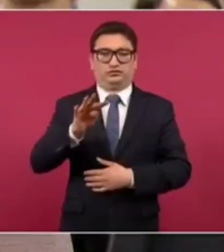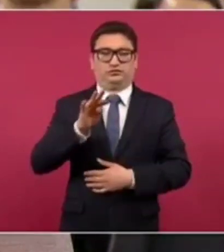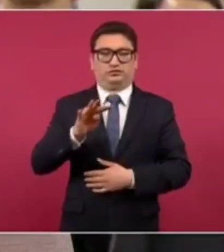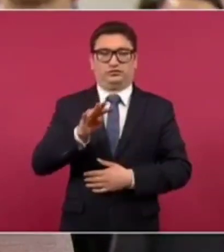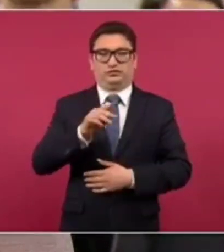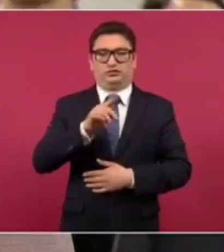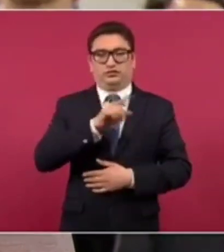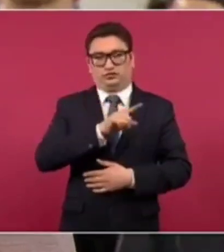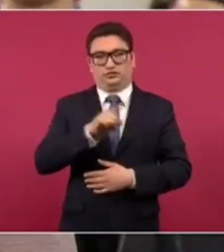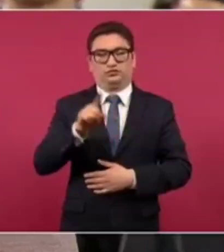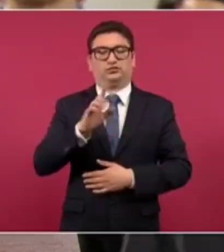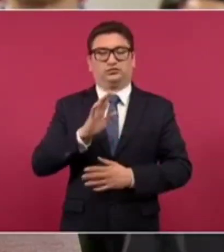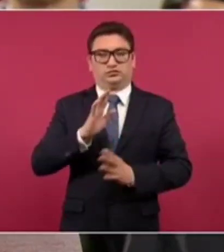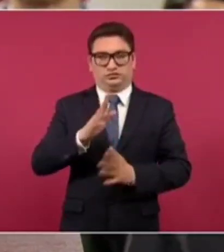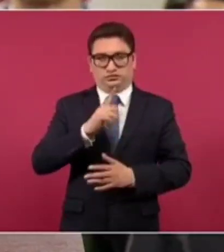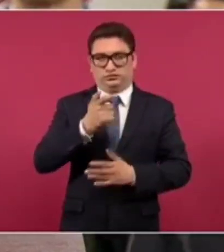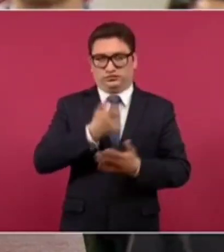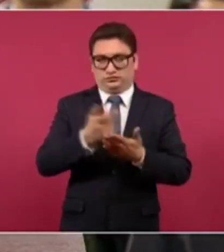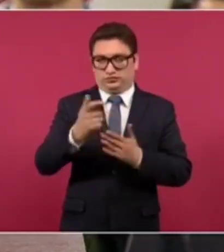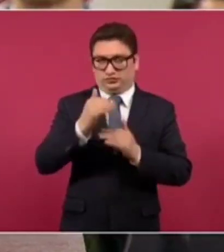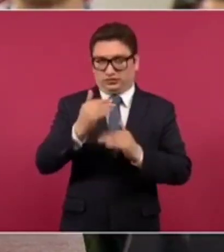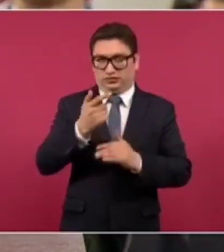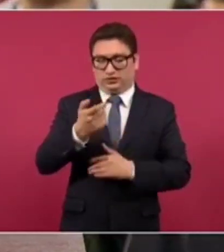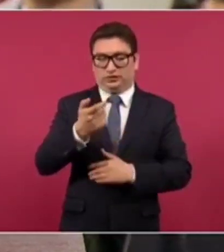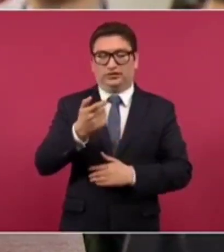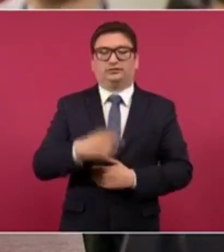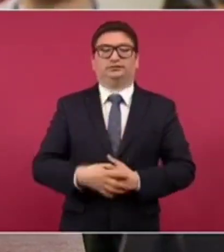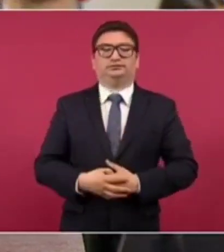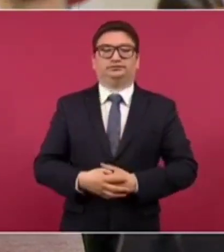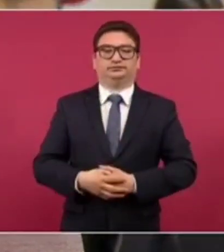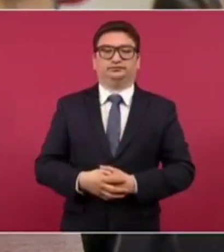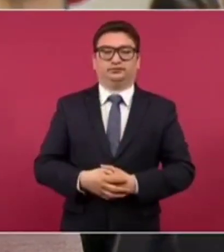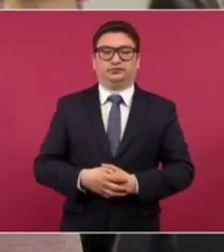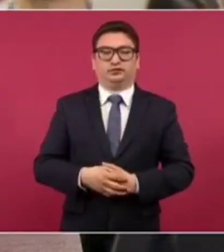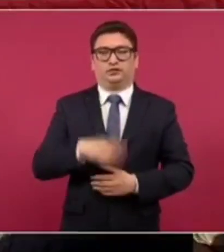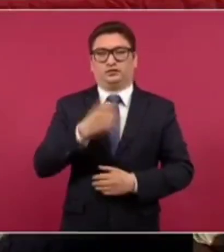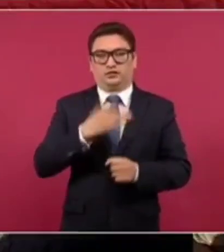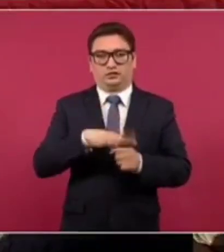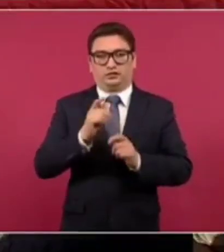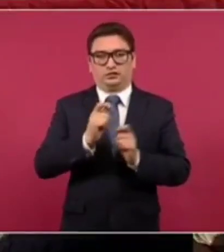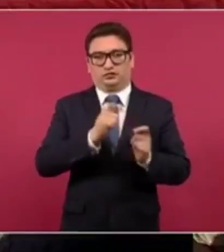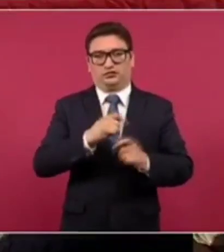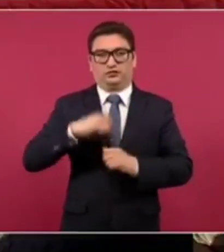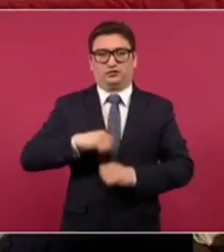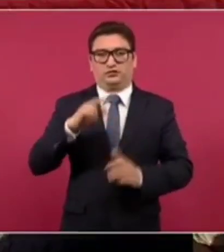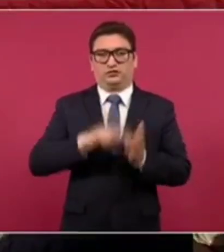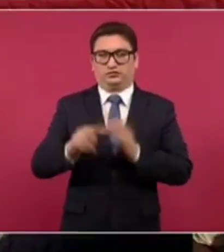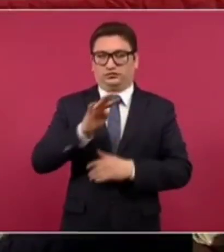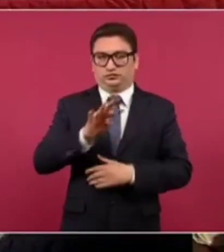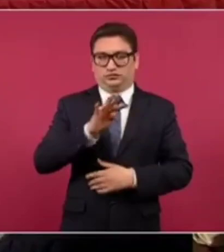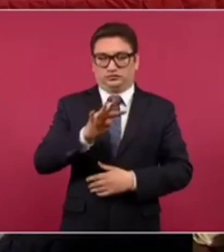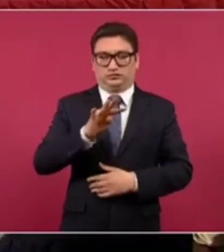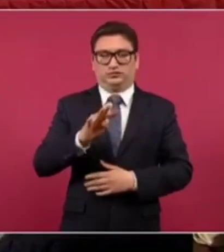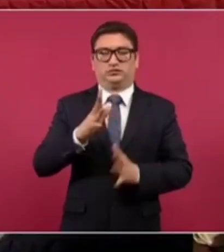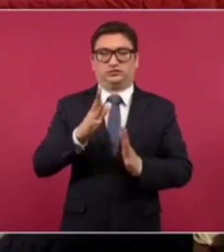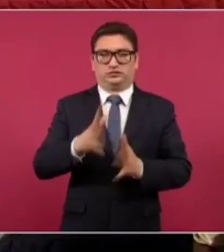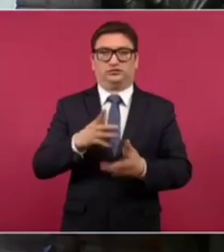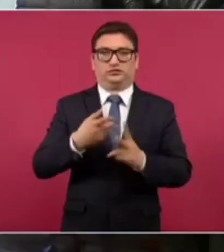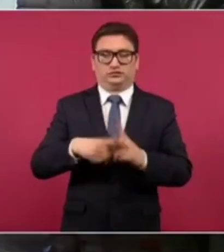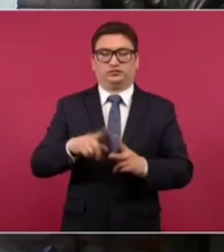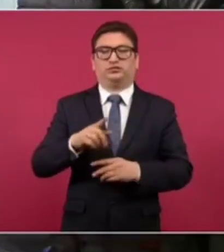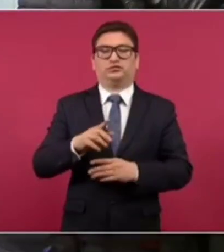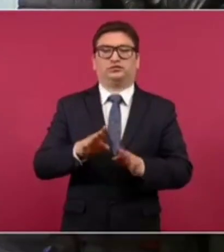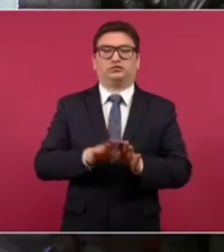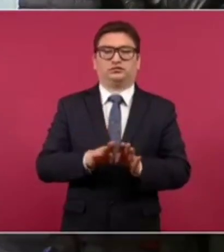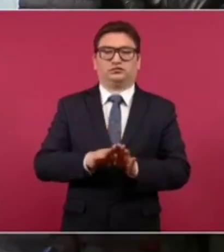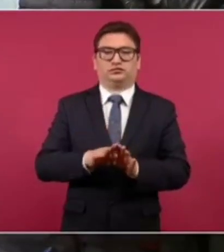usted toma con ese salario la administración, para 2019 ya contábamos con un